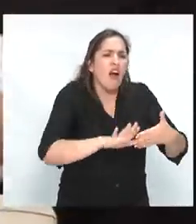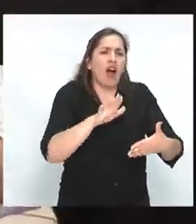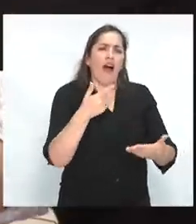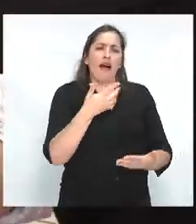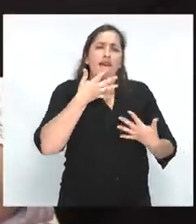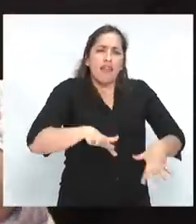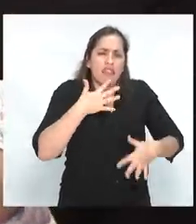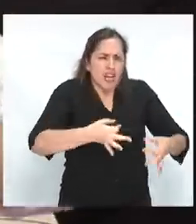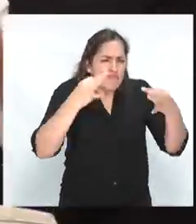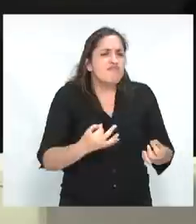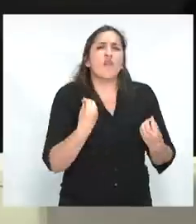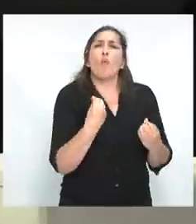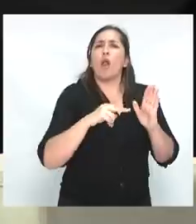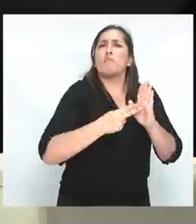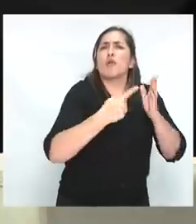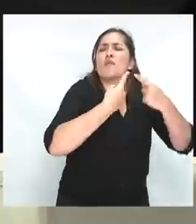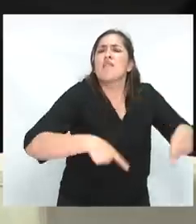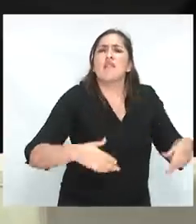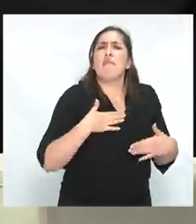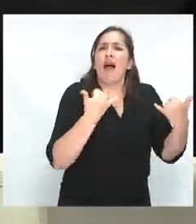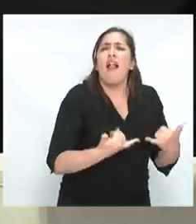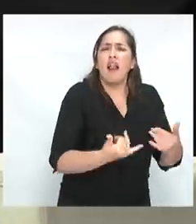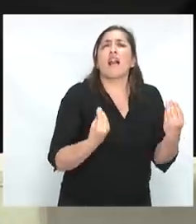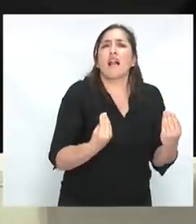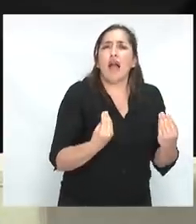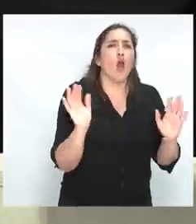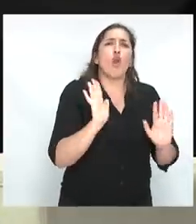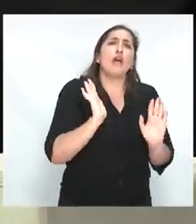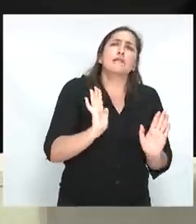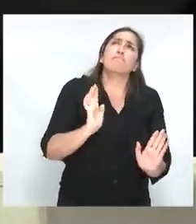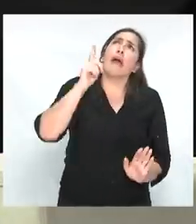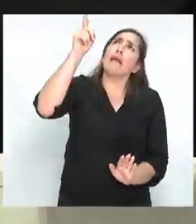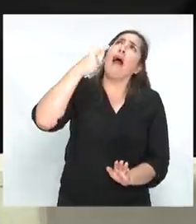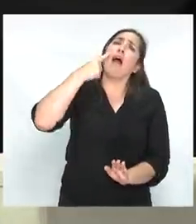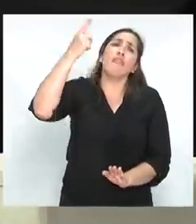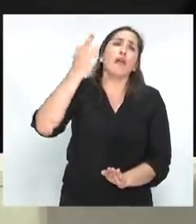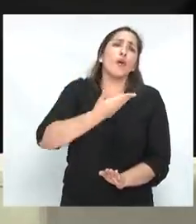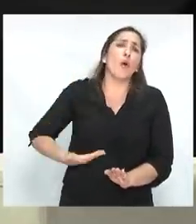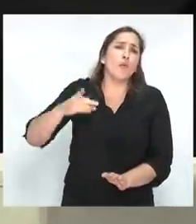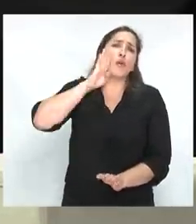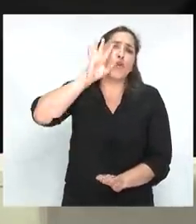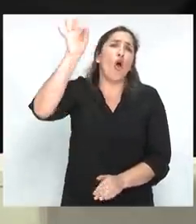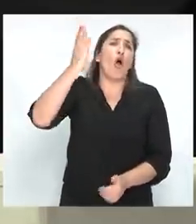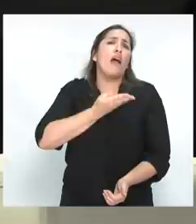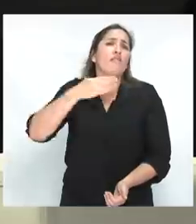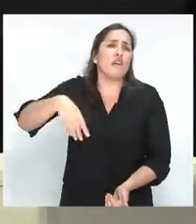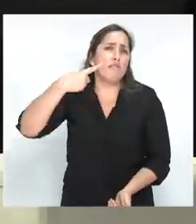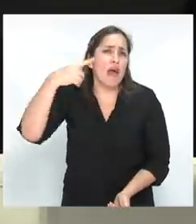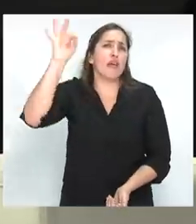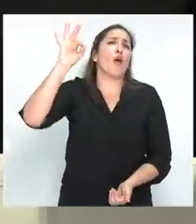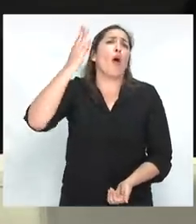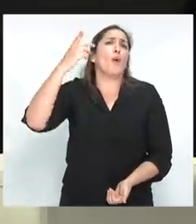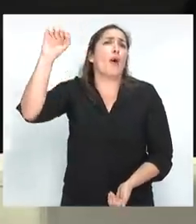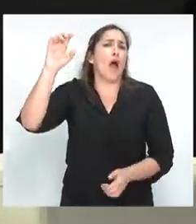ayudarse en sus problemas, sin esperar que el gobierno norteamericano, ni el FMI, ni el Banco